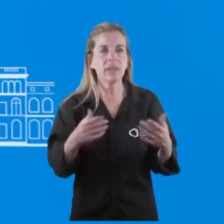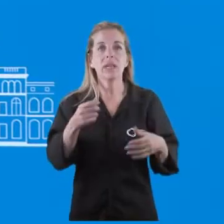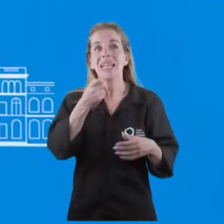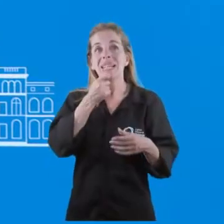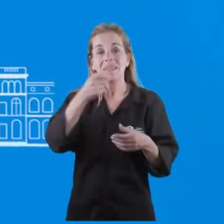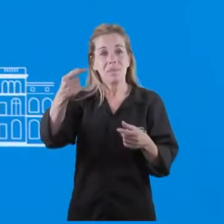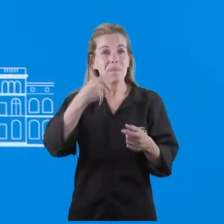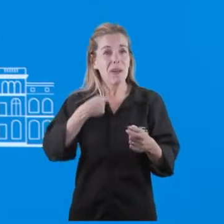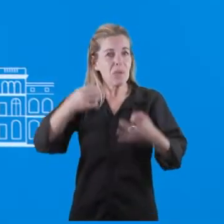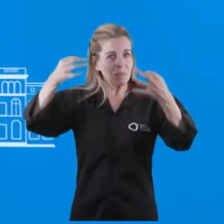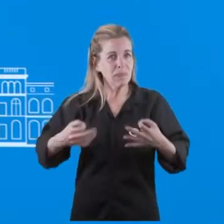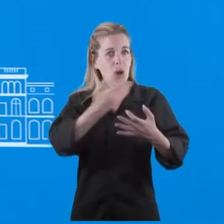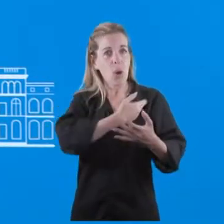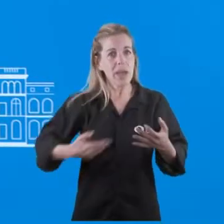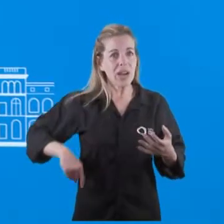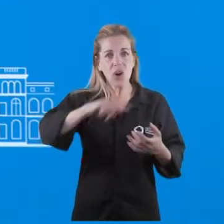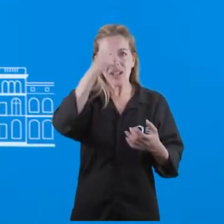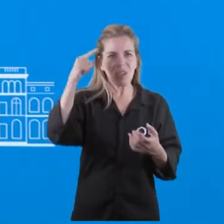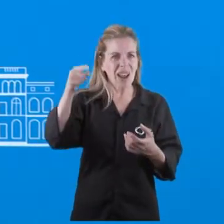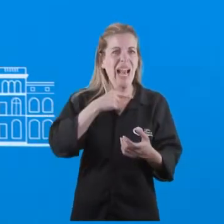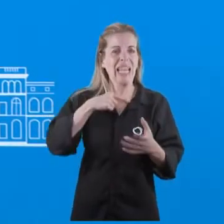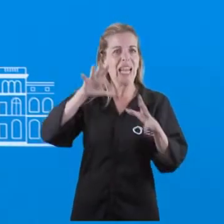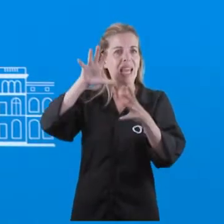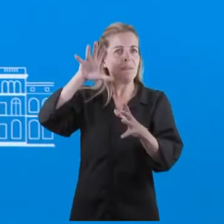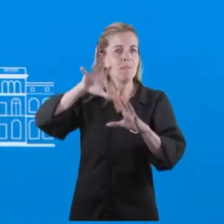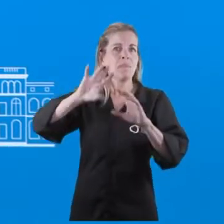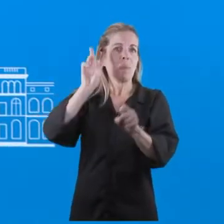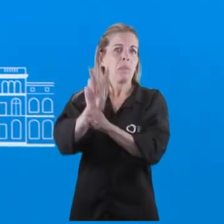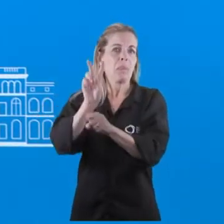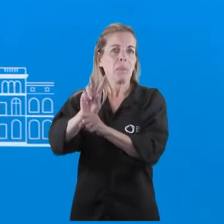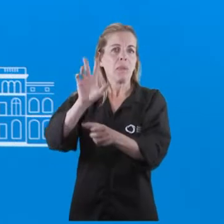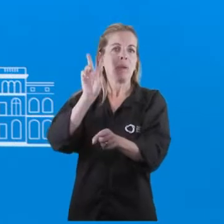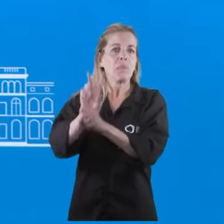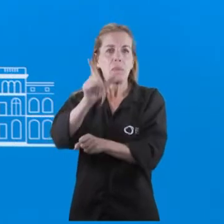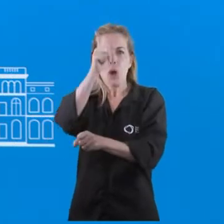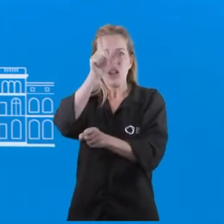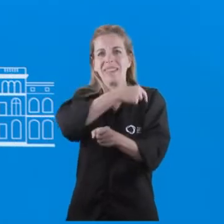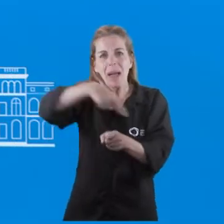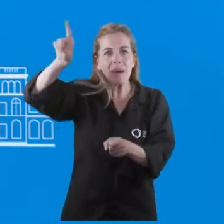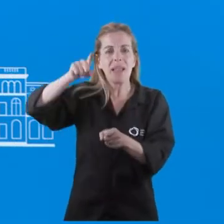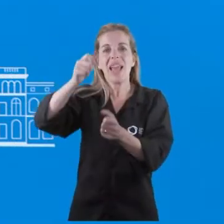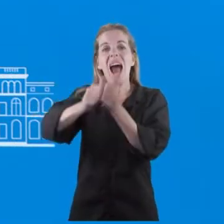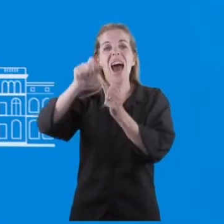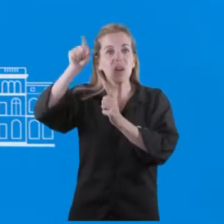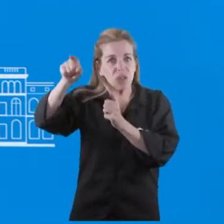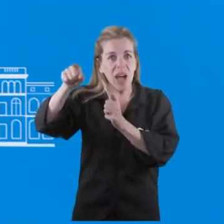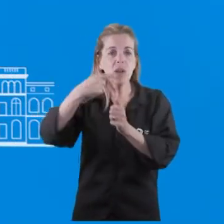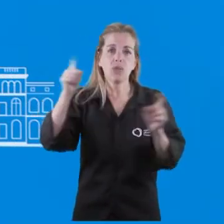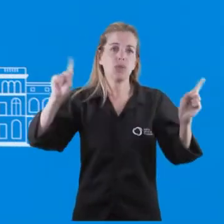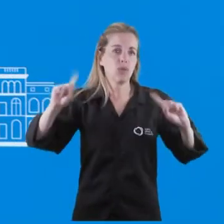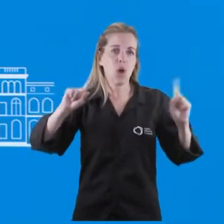puntual es que el gobierno nacional sitie la ciudad de Rosario, le puedo decir terminantemente que el gobierno nacional no va a sitiar la ciudad de Rosario. Eso es